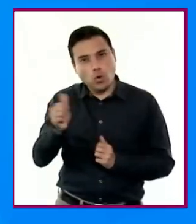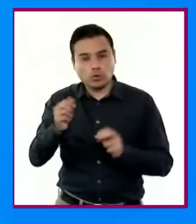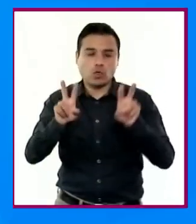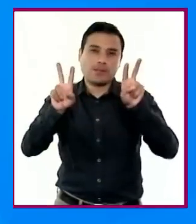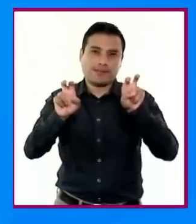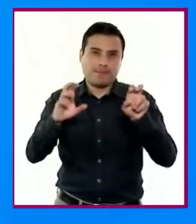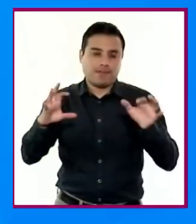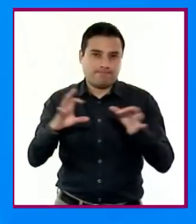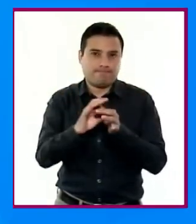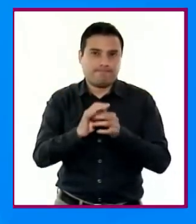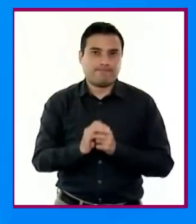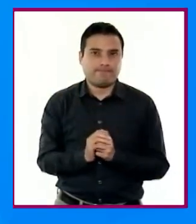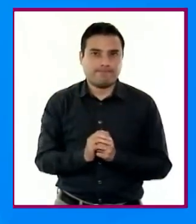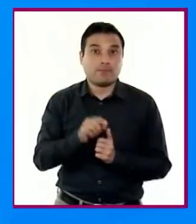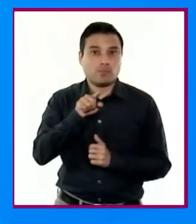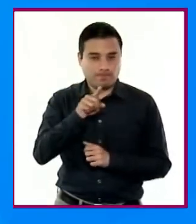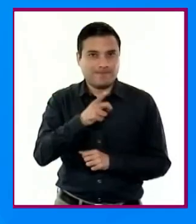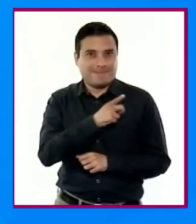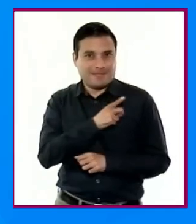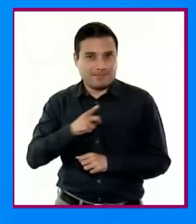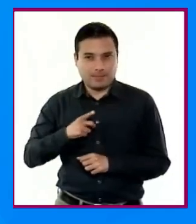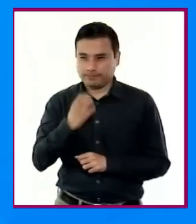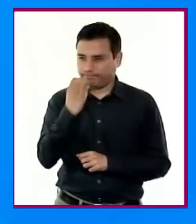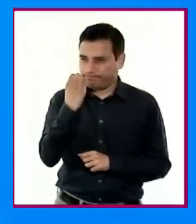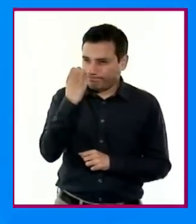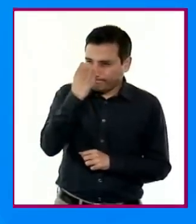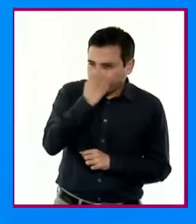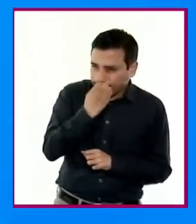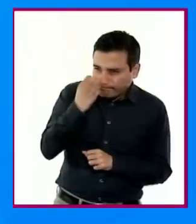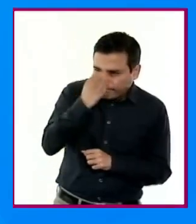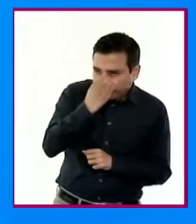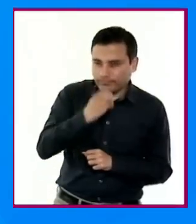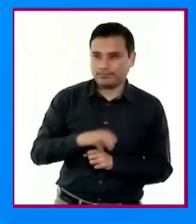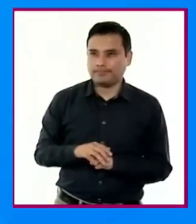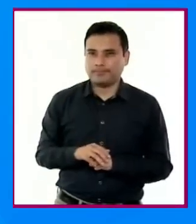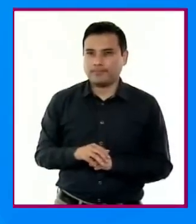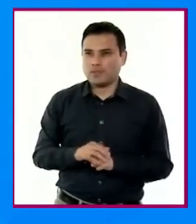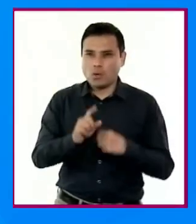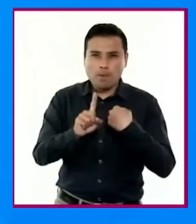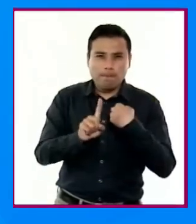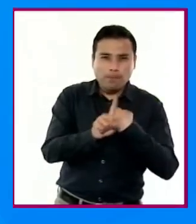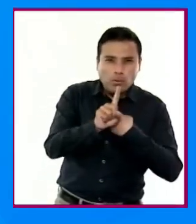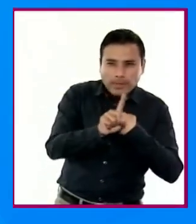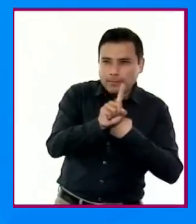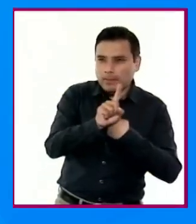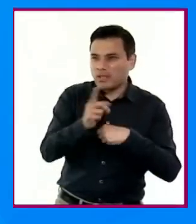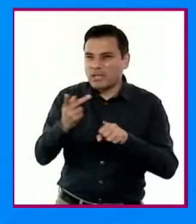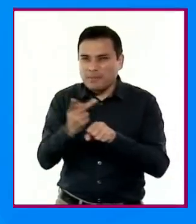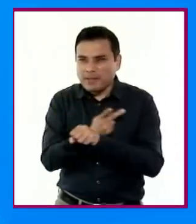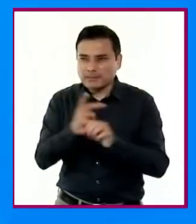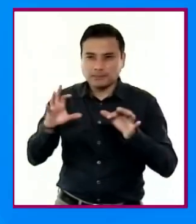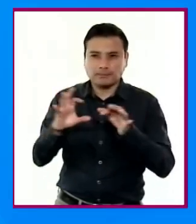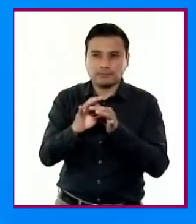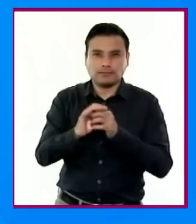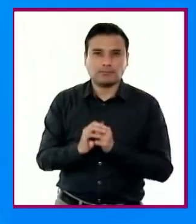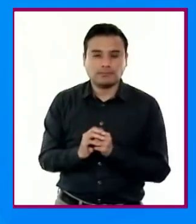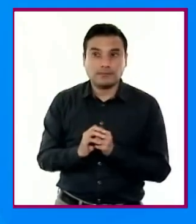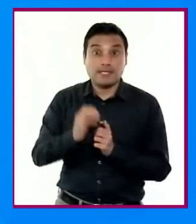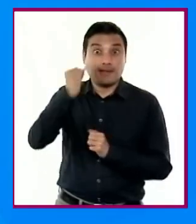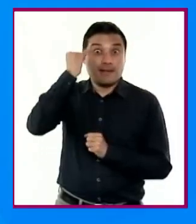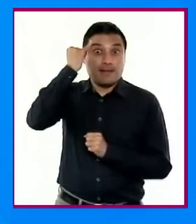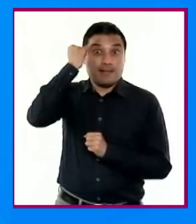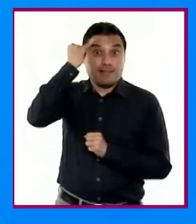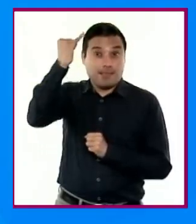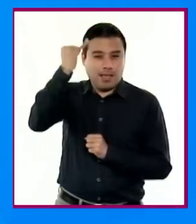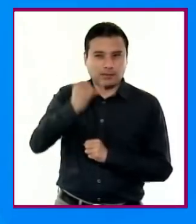análisis, la comprensión de relaciones causa y efecto, la formulación de hipótesis, el desarrollo de